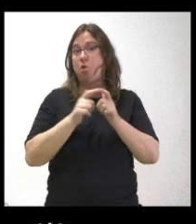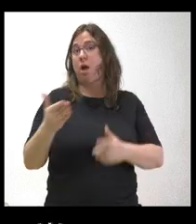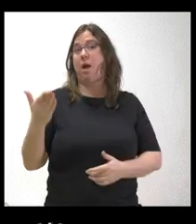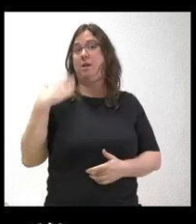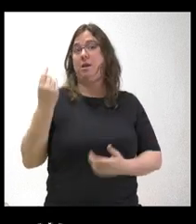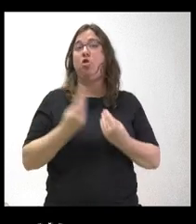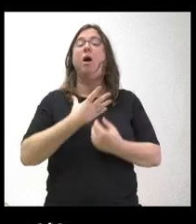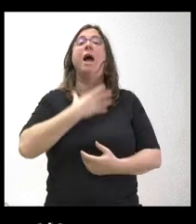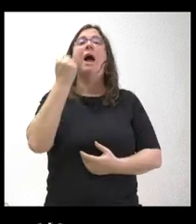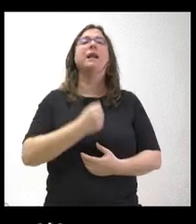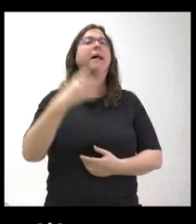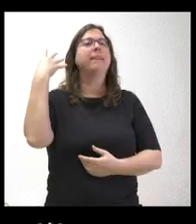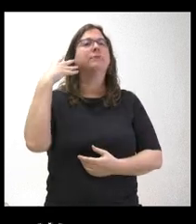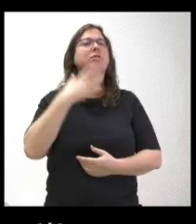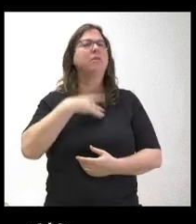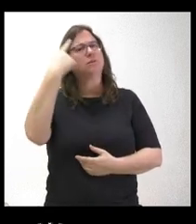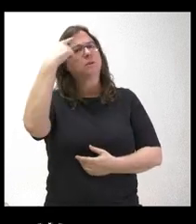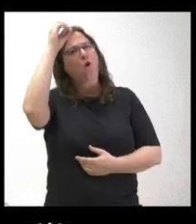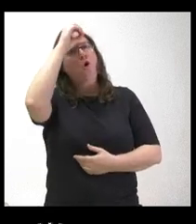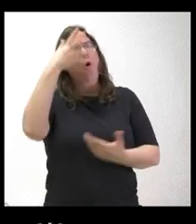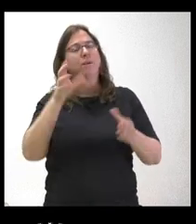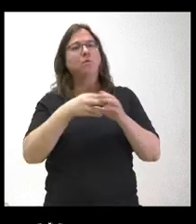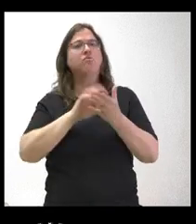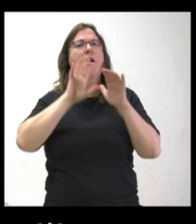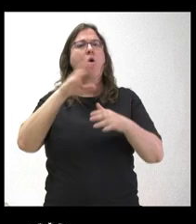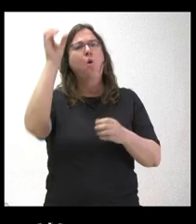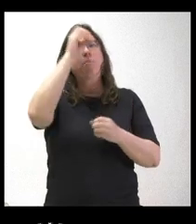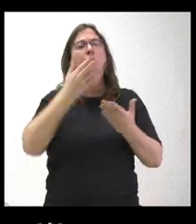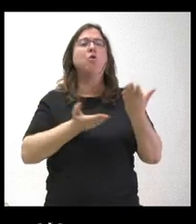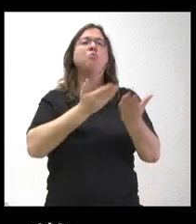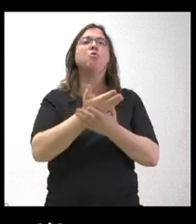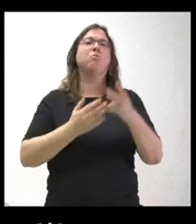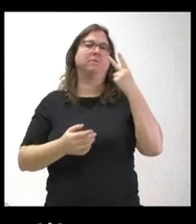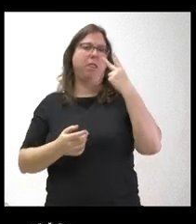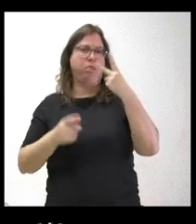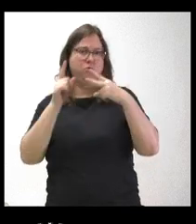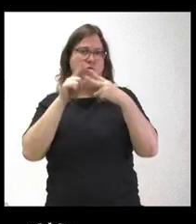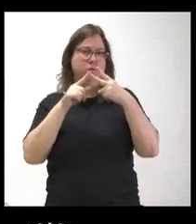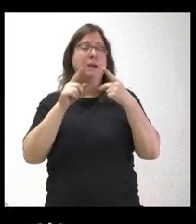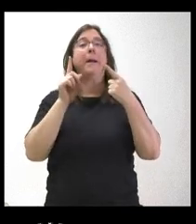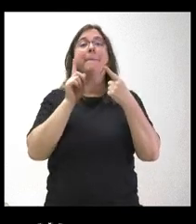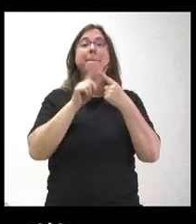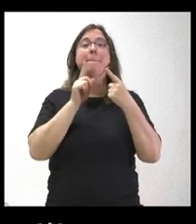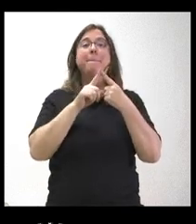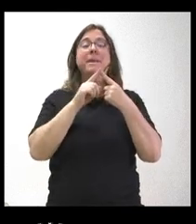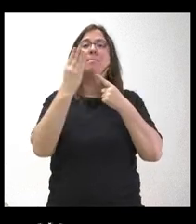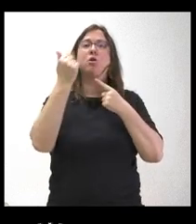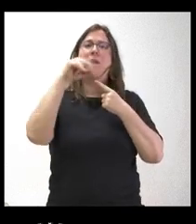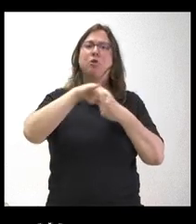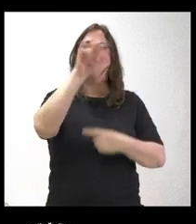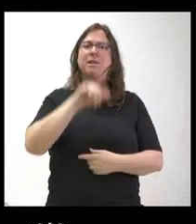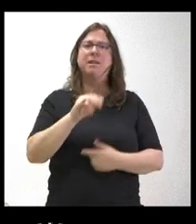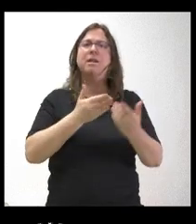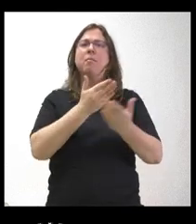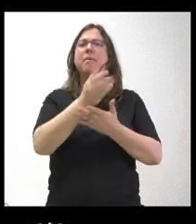el alcalde de Soria, me gustaría conocer qué opina la Junta de dos propuestas sorianas en concreto. En primer lugar, Carlos Martínez pidió